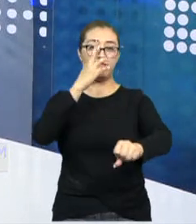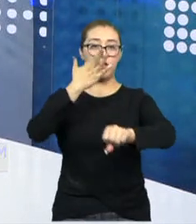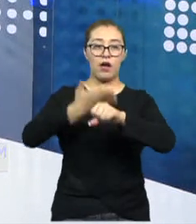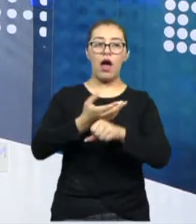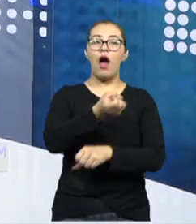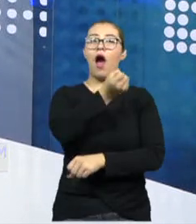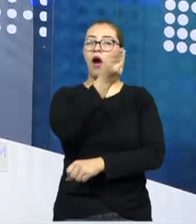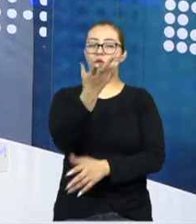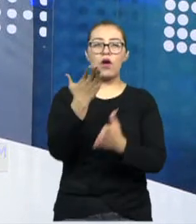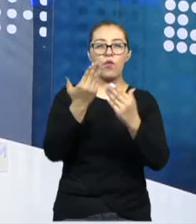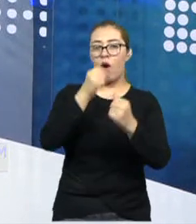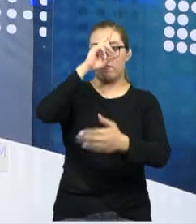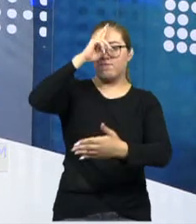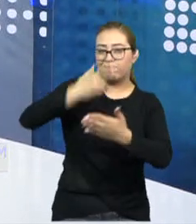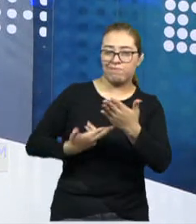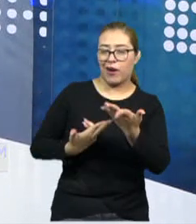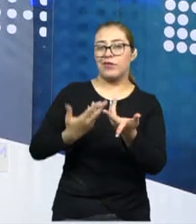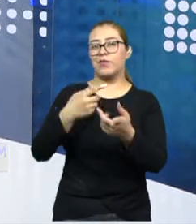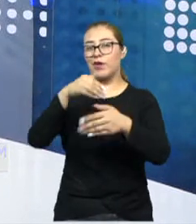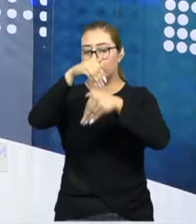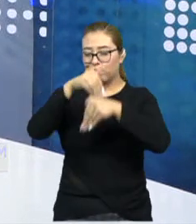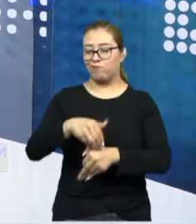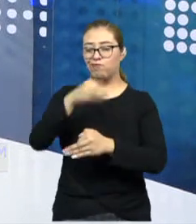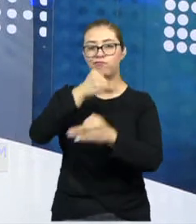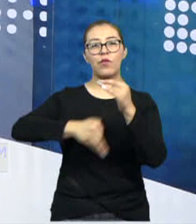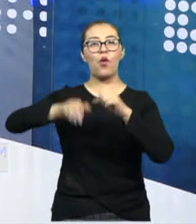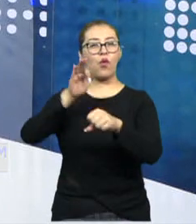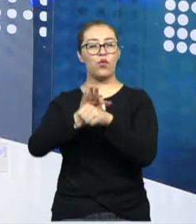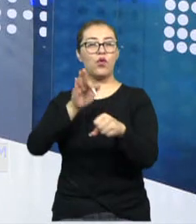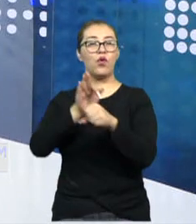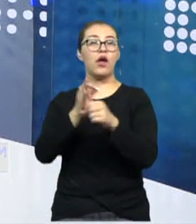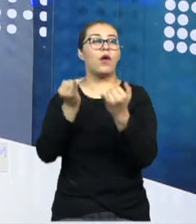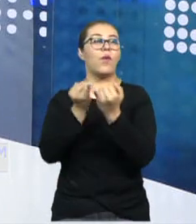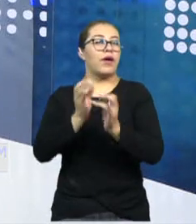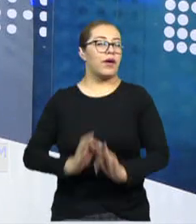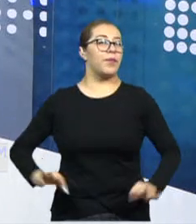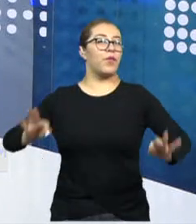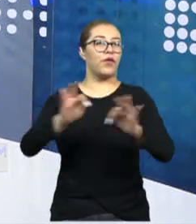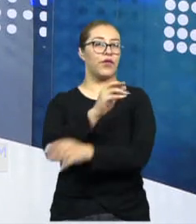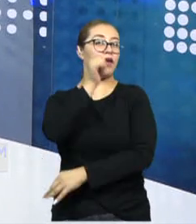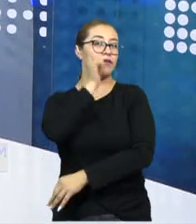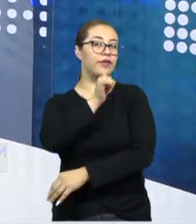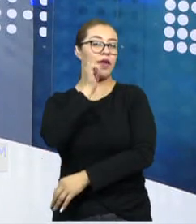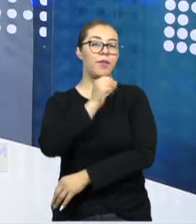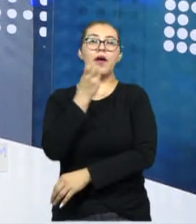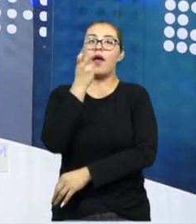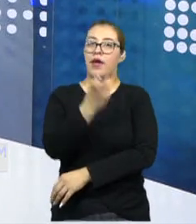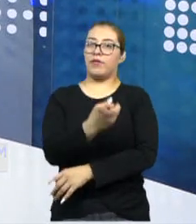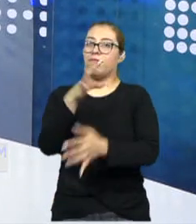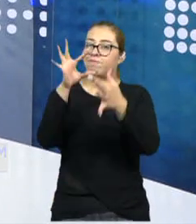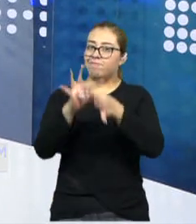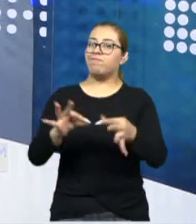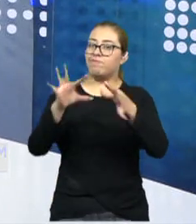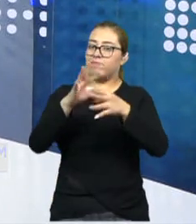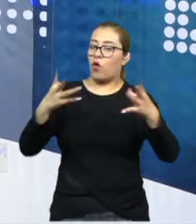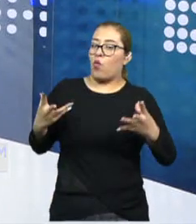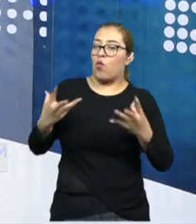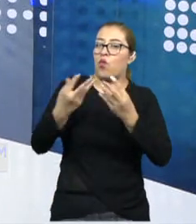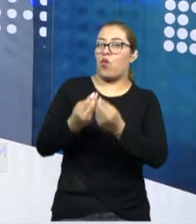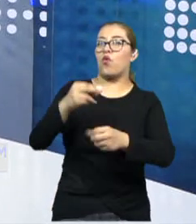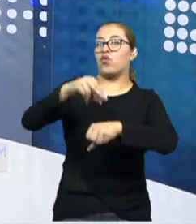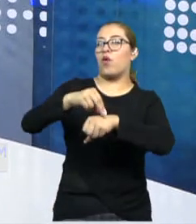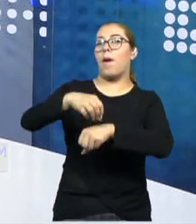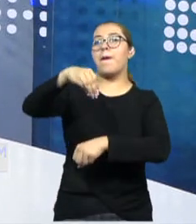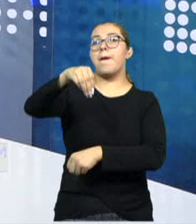medidas, que lo haga. Esta parte definitivamente es muy importante y siempre también has sido enfático junto a la doctora Mónica Liliana Rangel